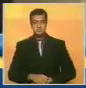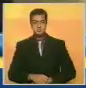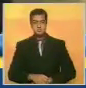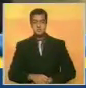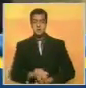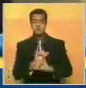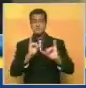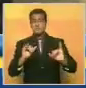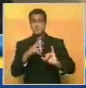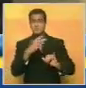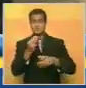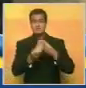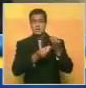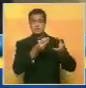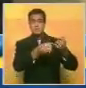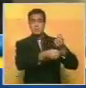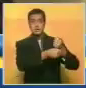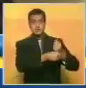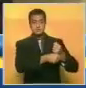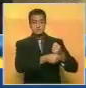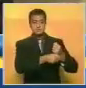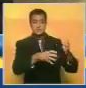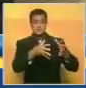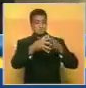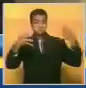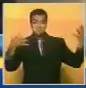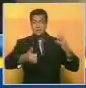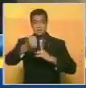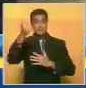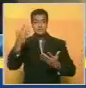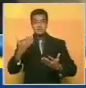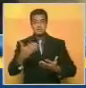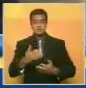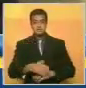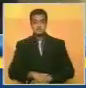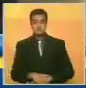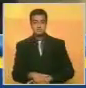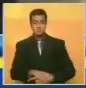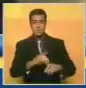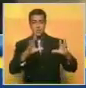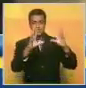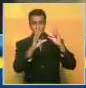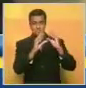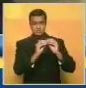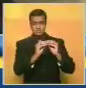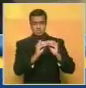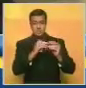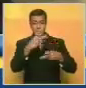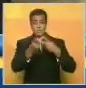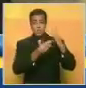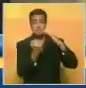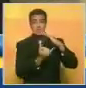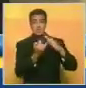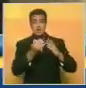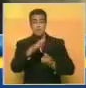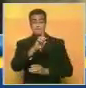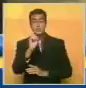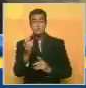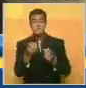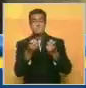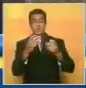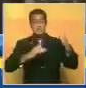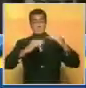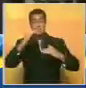consecuencias no se han hecho esperar. Inflación creciente, contracción del Producto Interno Bruto, déficit de la